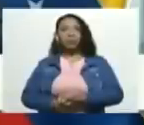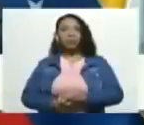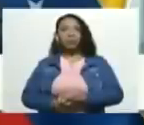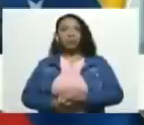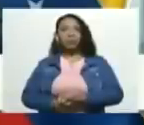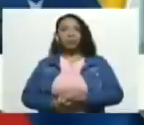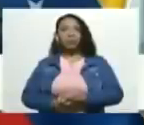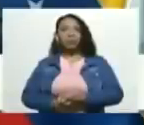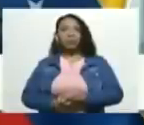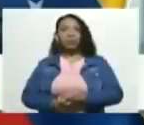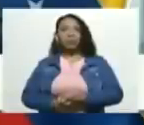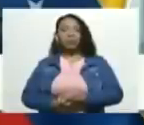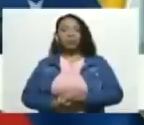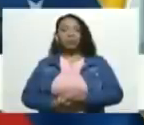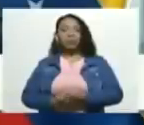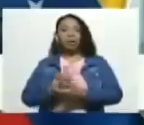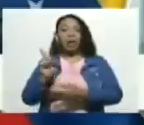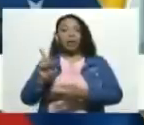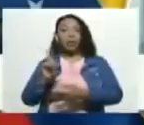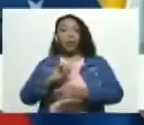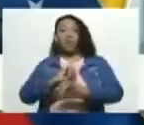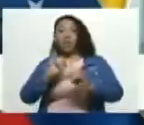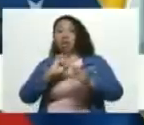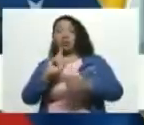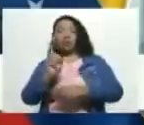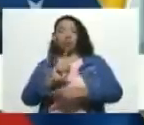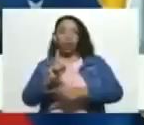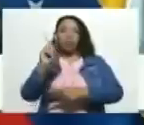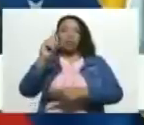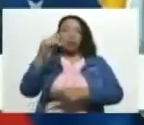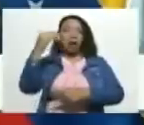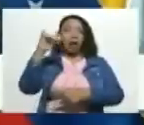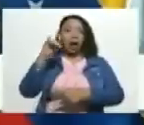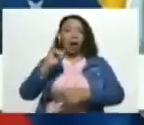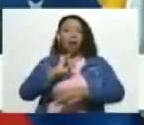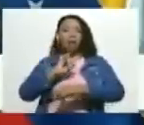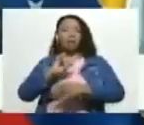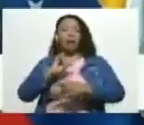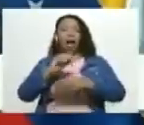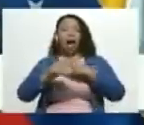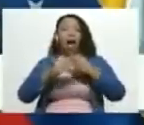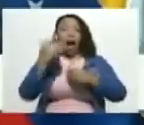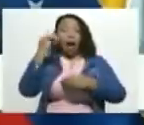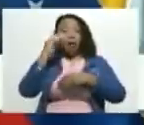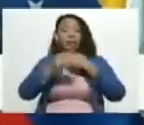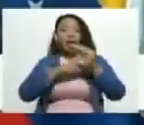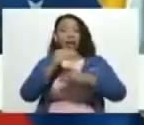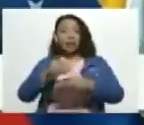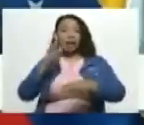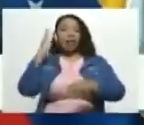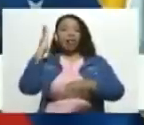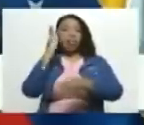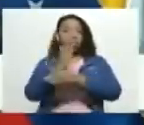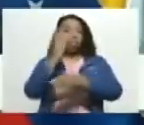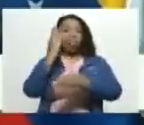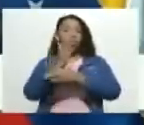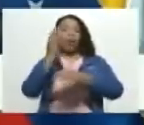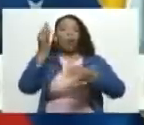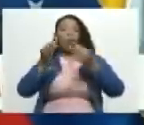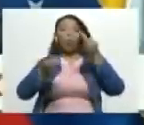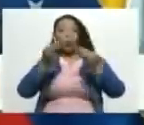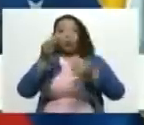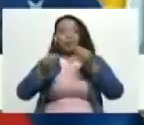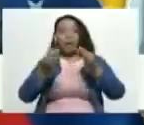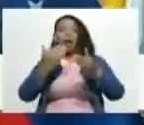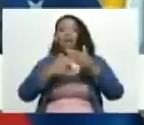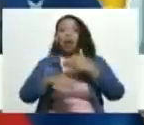basta también seguir aplicando justicia y